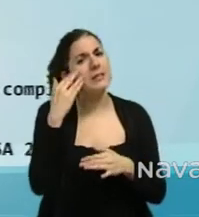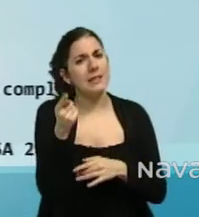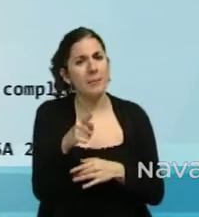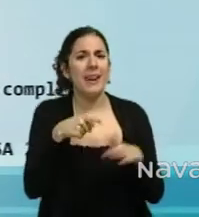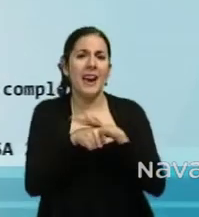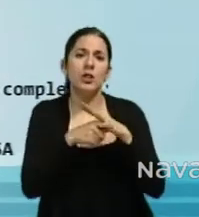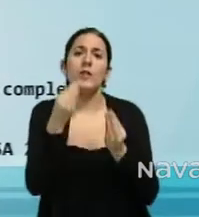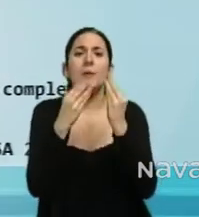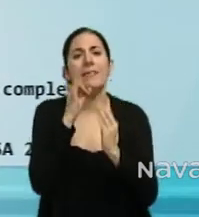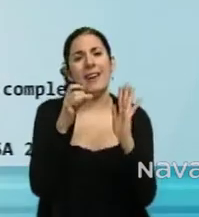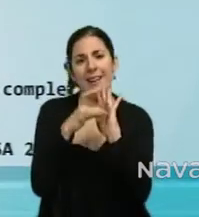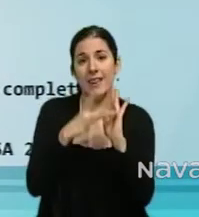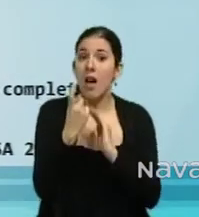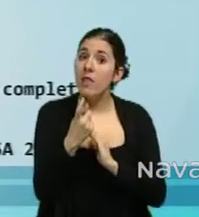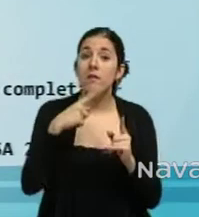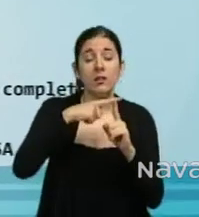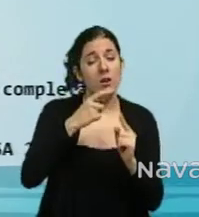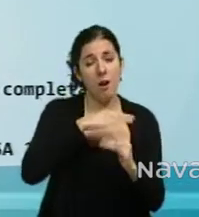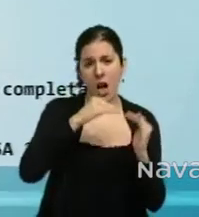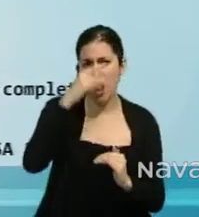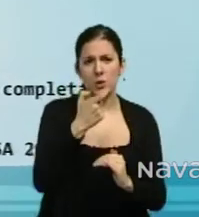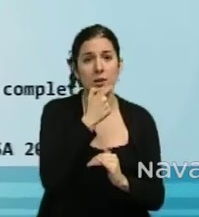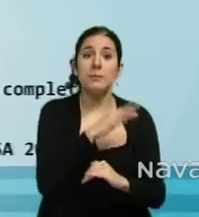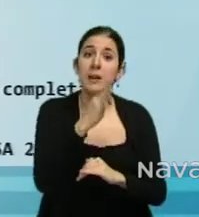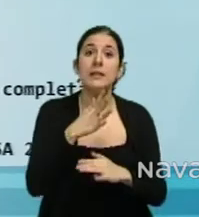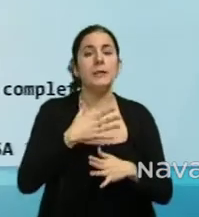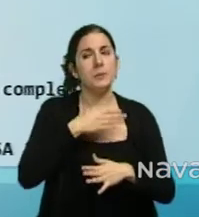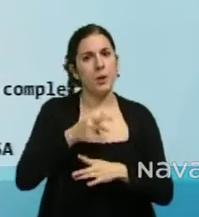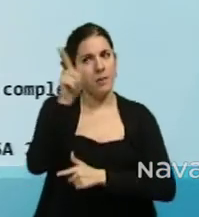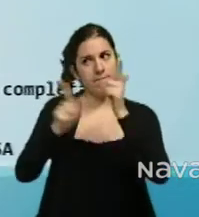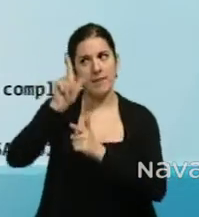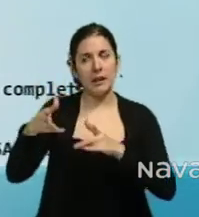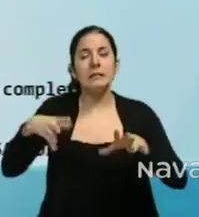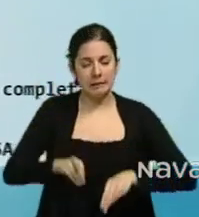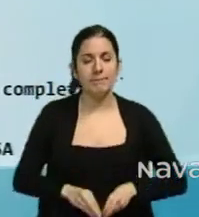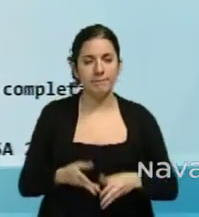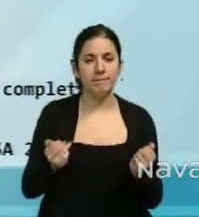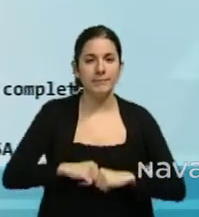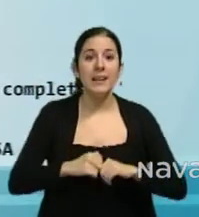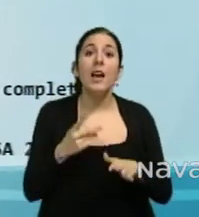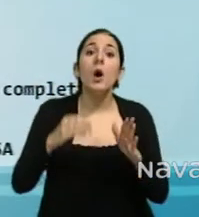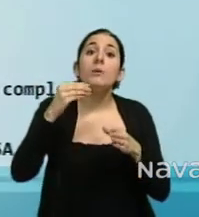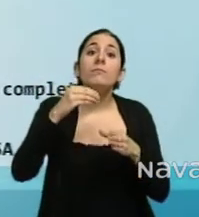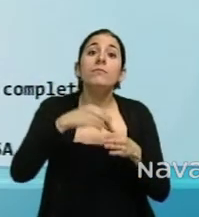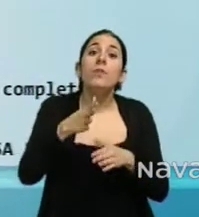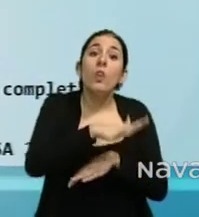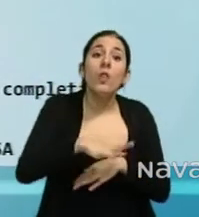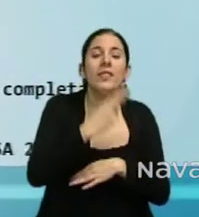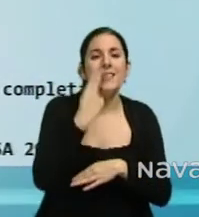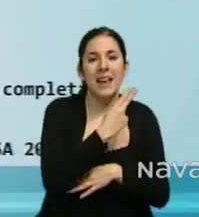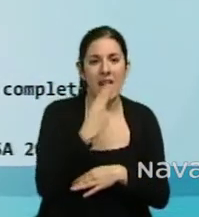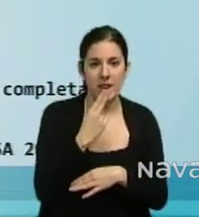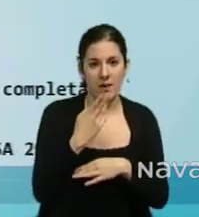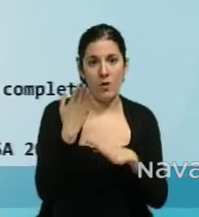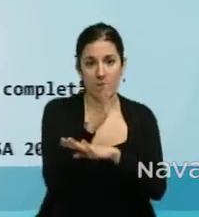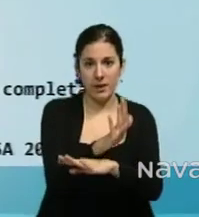y calidad. Se requiere nivel alto de inglés y disponibilidad para viajar. El puesto es en San Adrián y la empresa ofrece un contrato laboral a